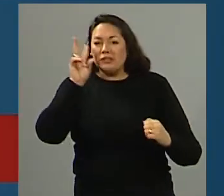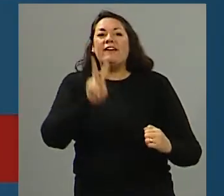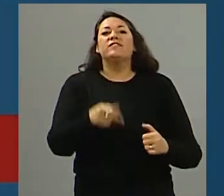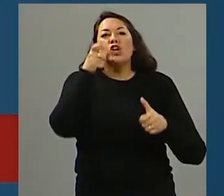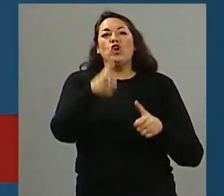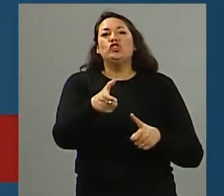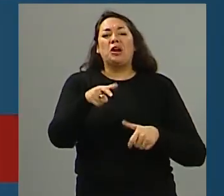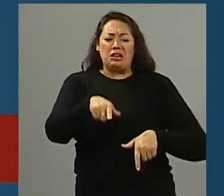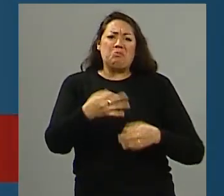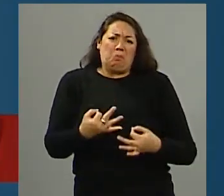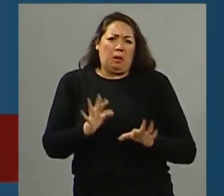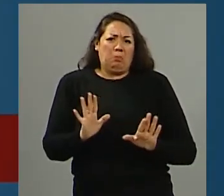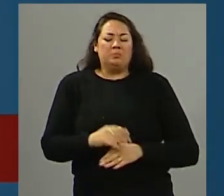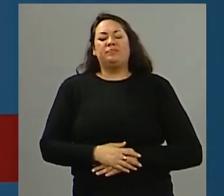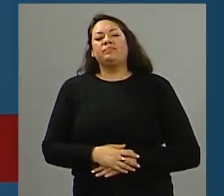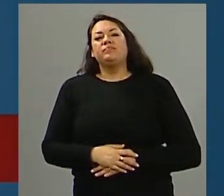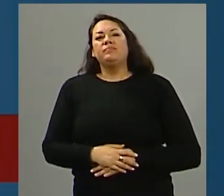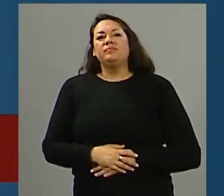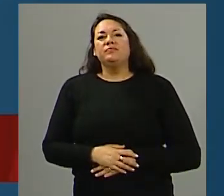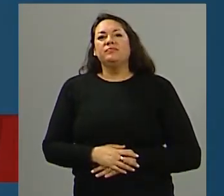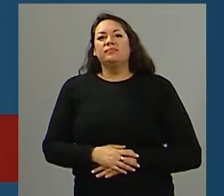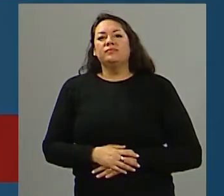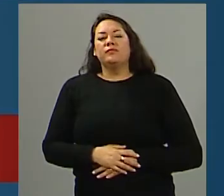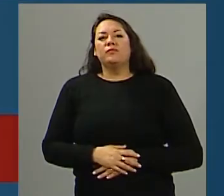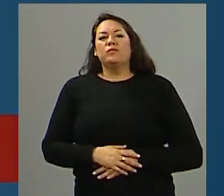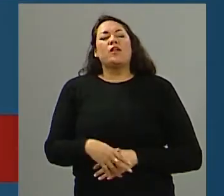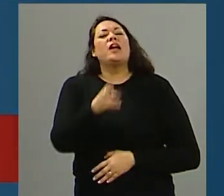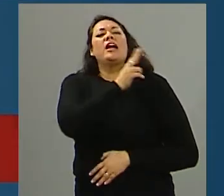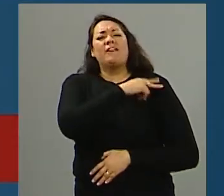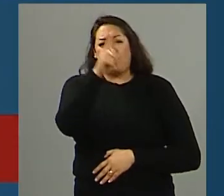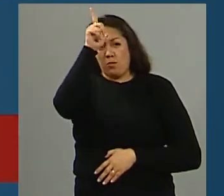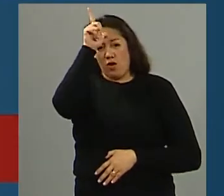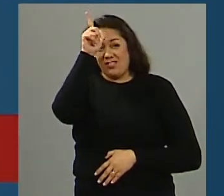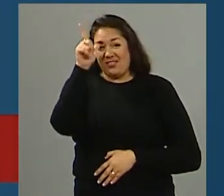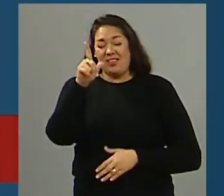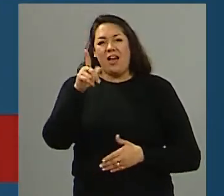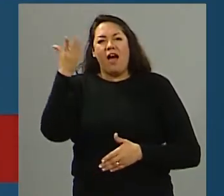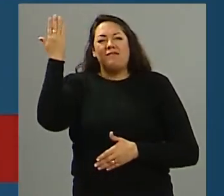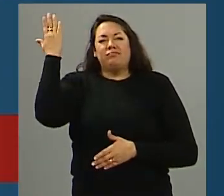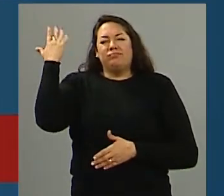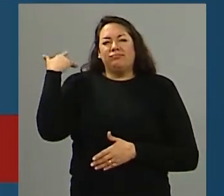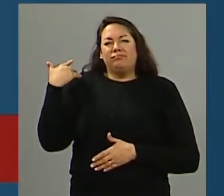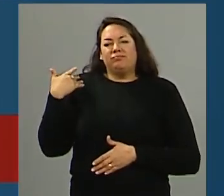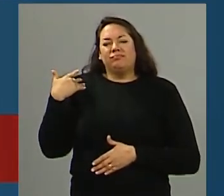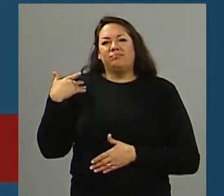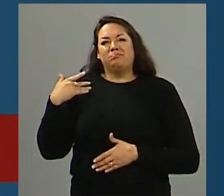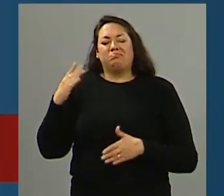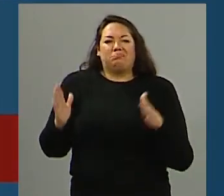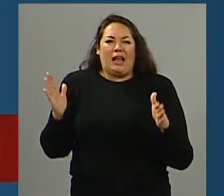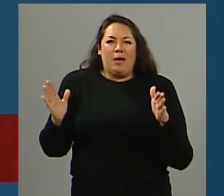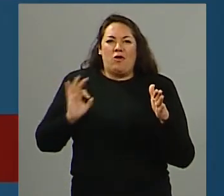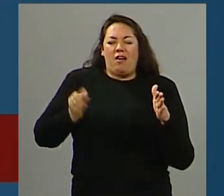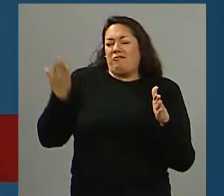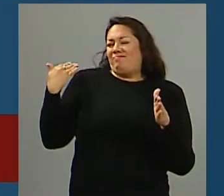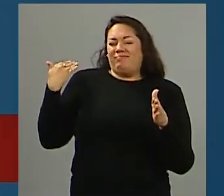Kelly, que fue uno de los jefes de policía que estuvo en la ciudad en la época de Bloomberg, hace unos